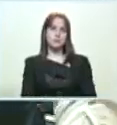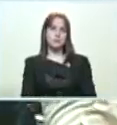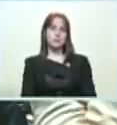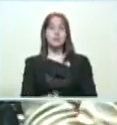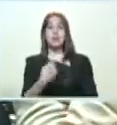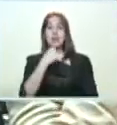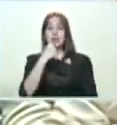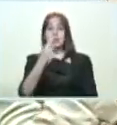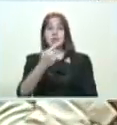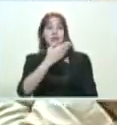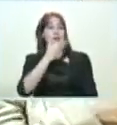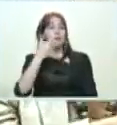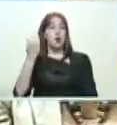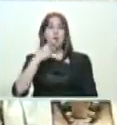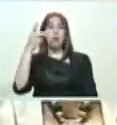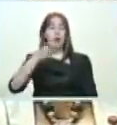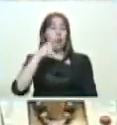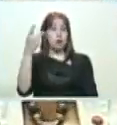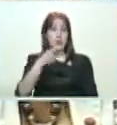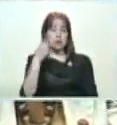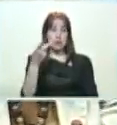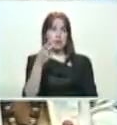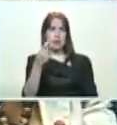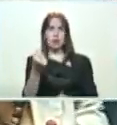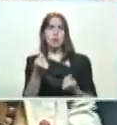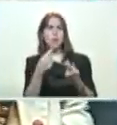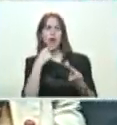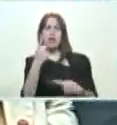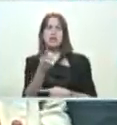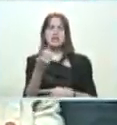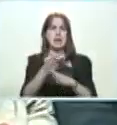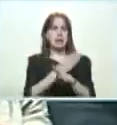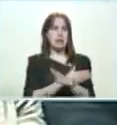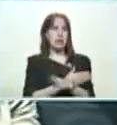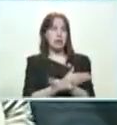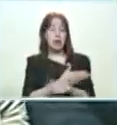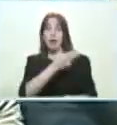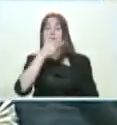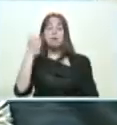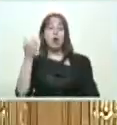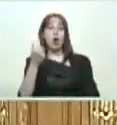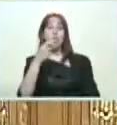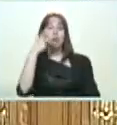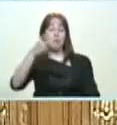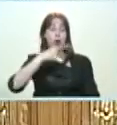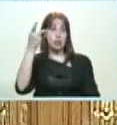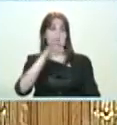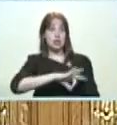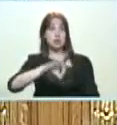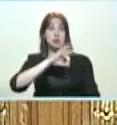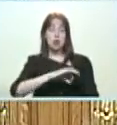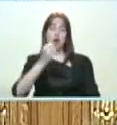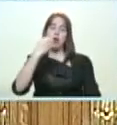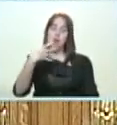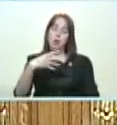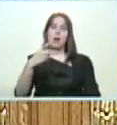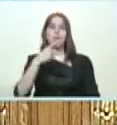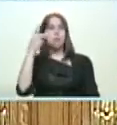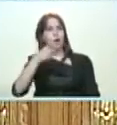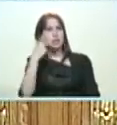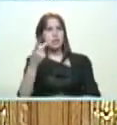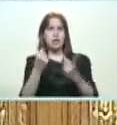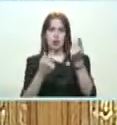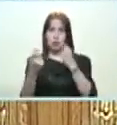Dicen que la mejor política económica, ¿cómo es que decían antes? La mejor política social es una buena política económica.